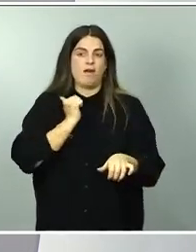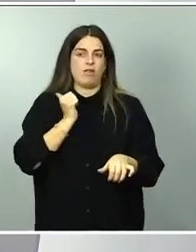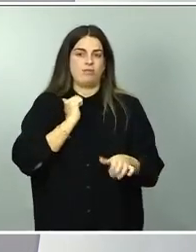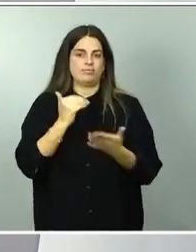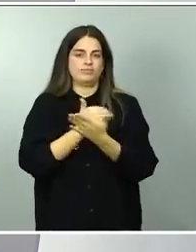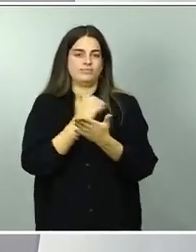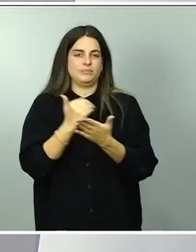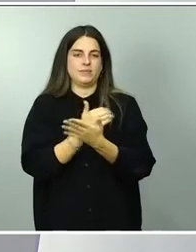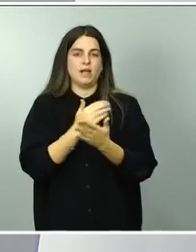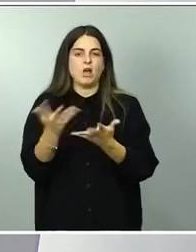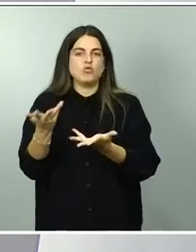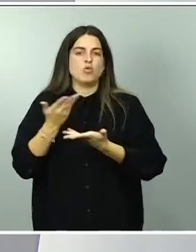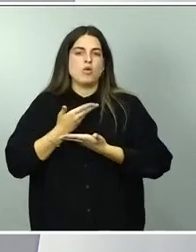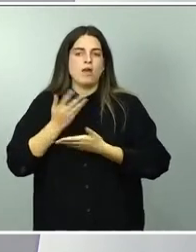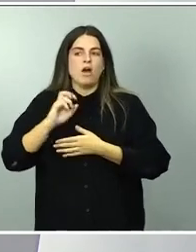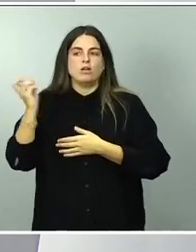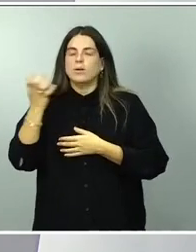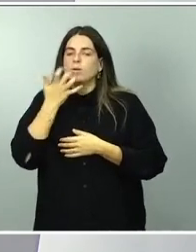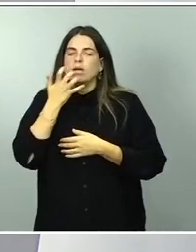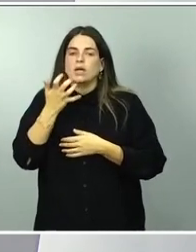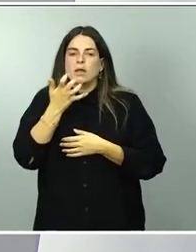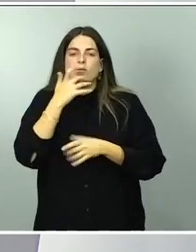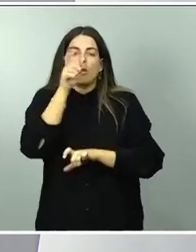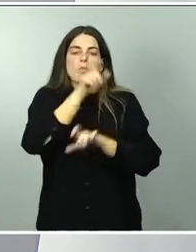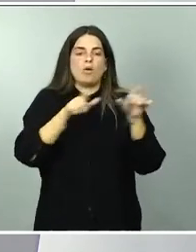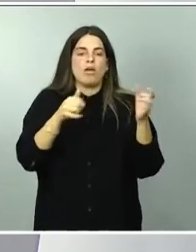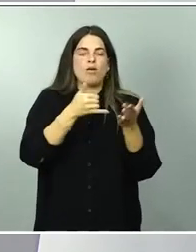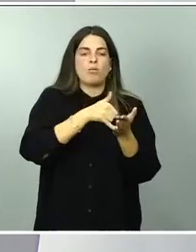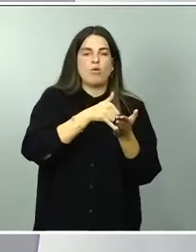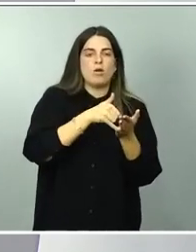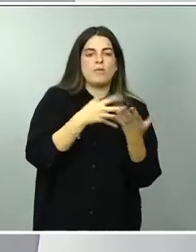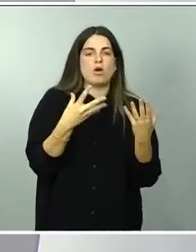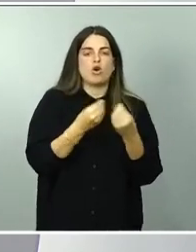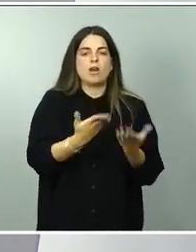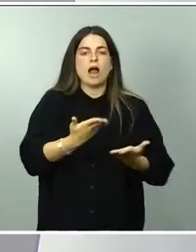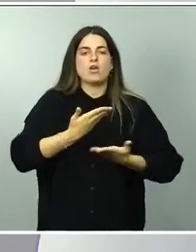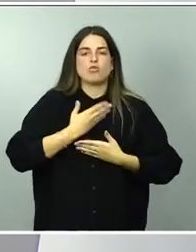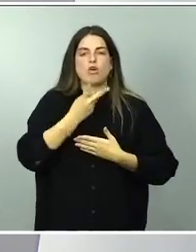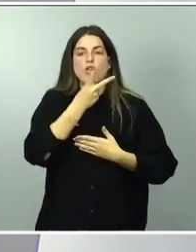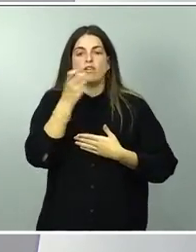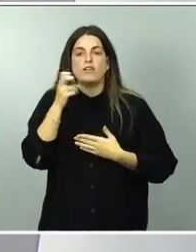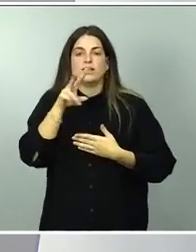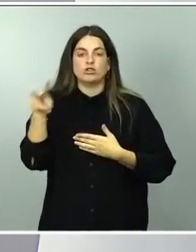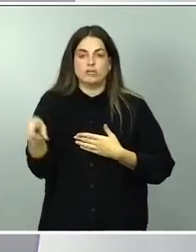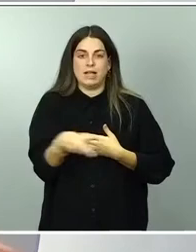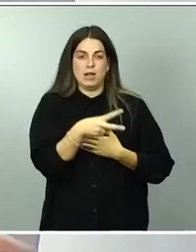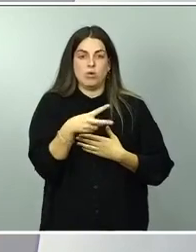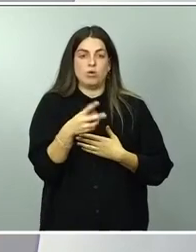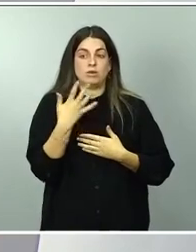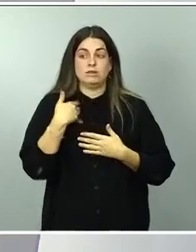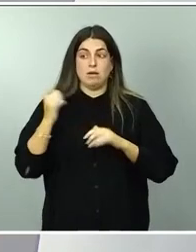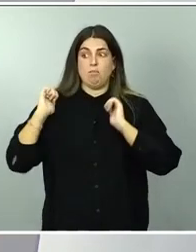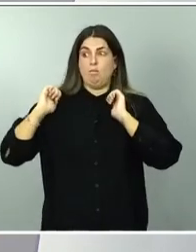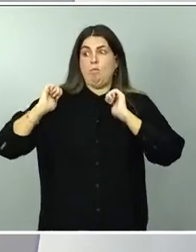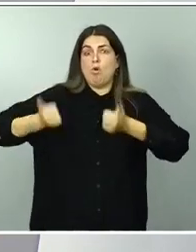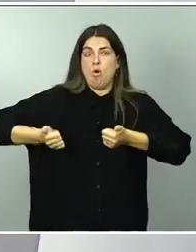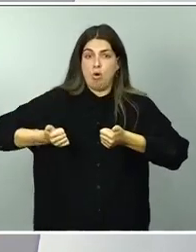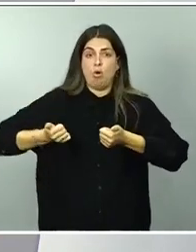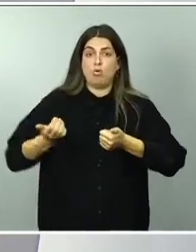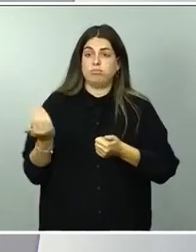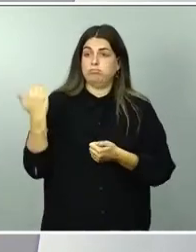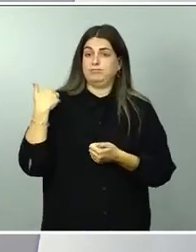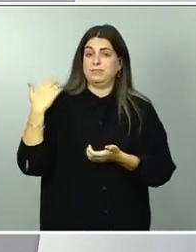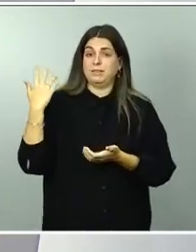especialmente también la población vulnerable con la ayuda de 200 euros que se puso en marcha el pasado